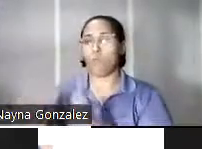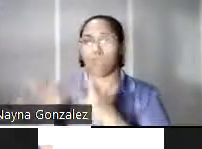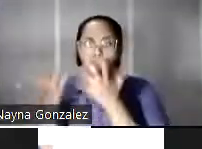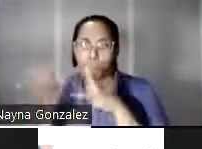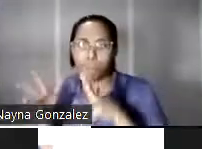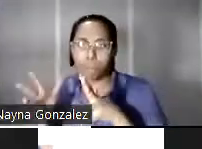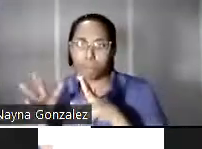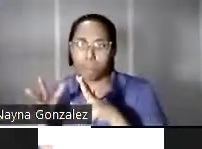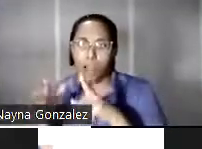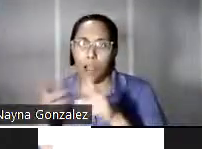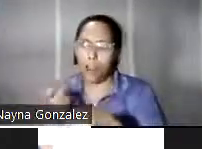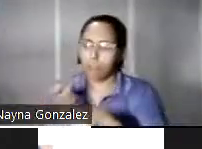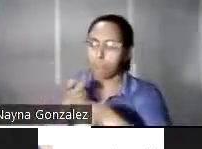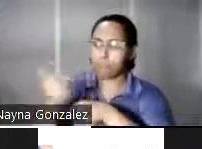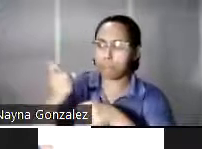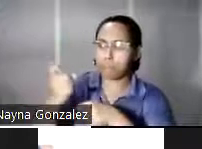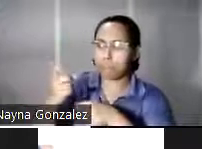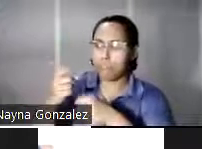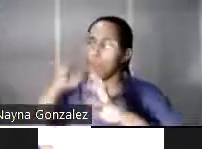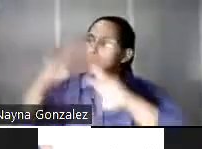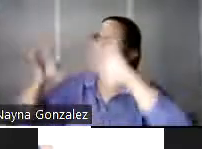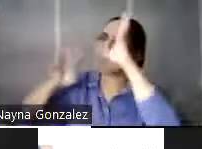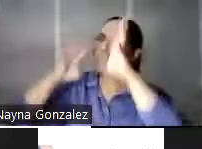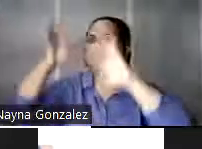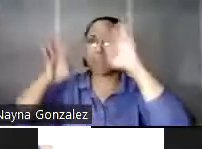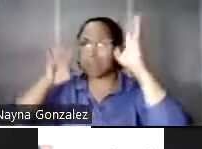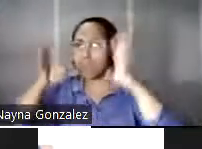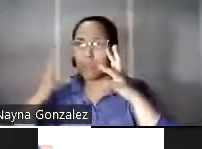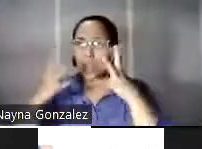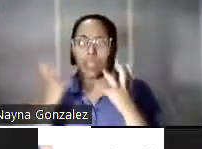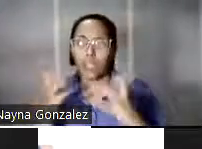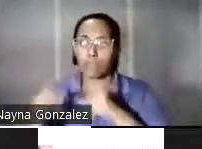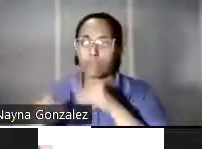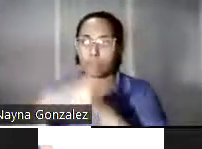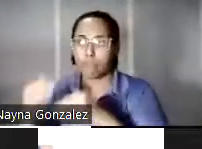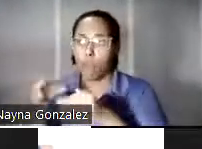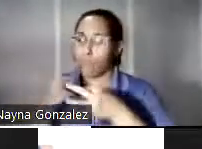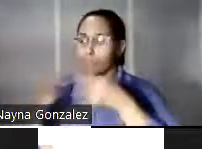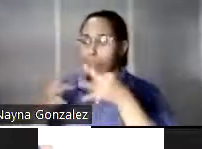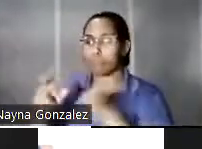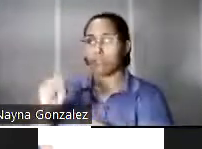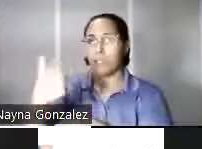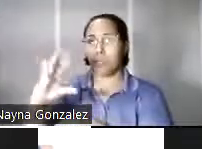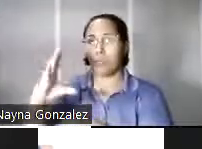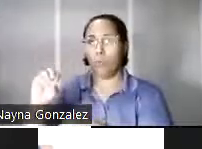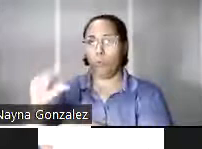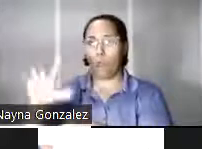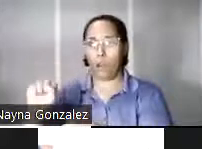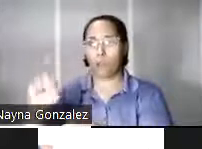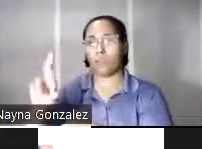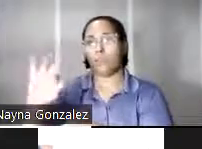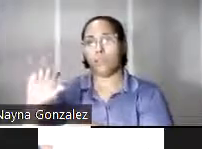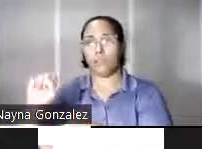impulsos creativos y las ganas de progreso. Como explica Nicolás Christakis en su libro del año